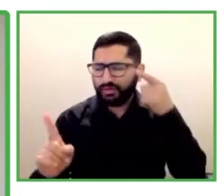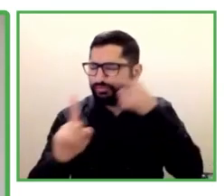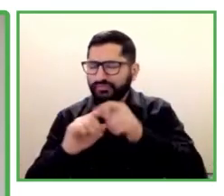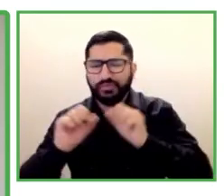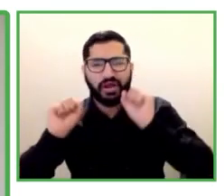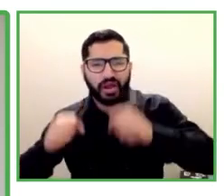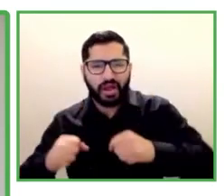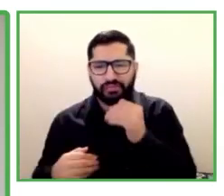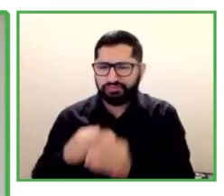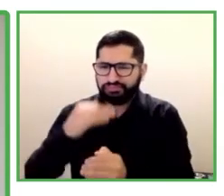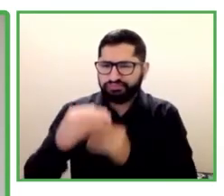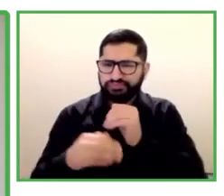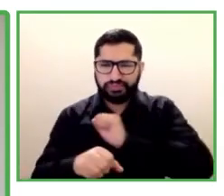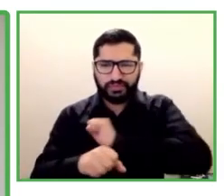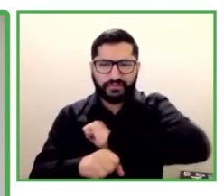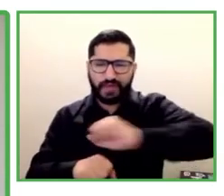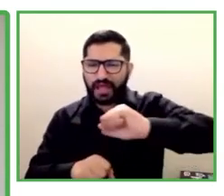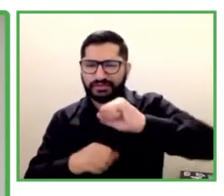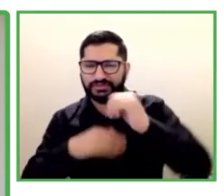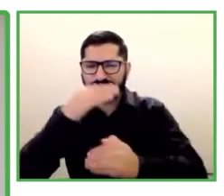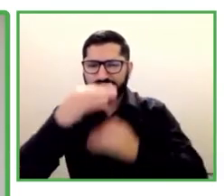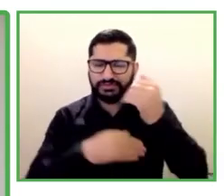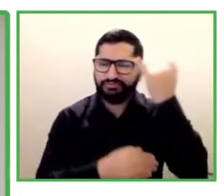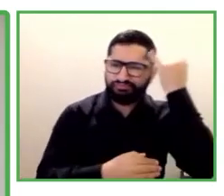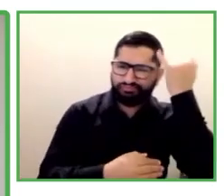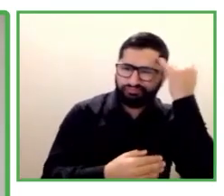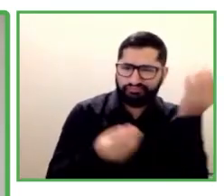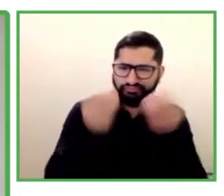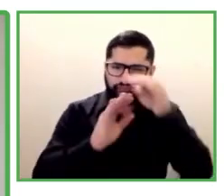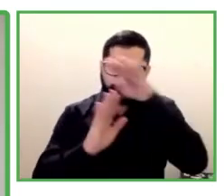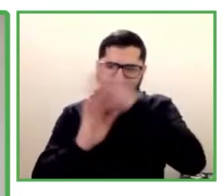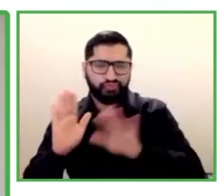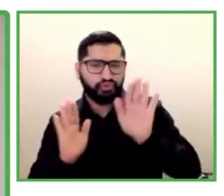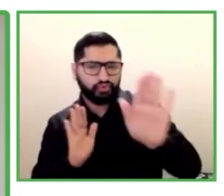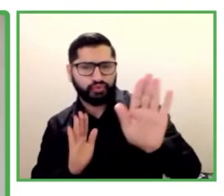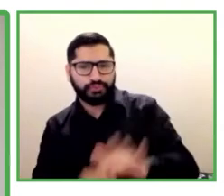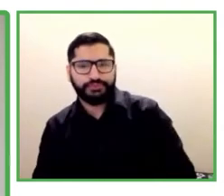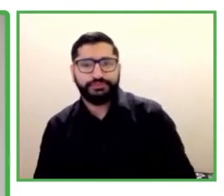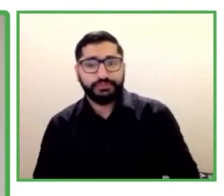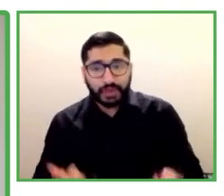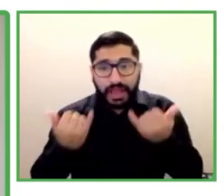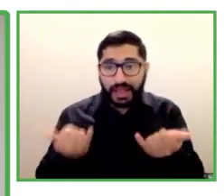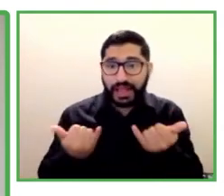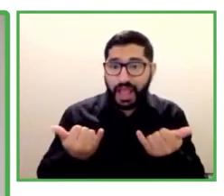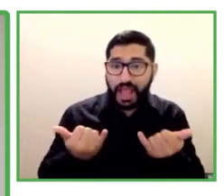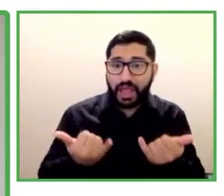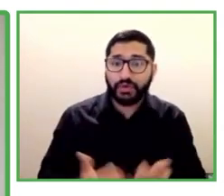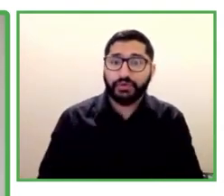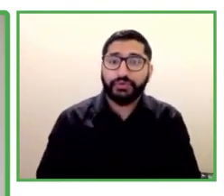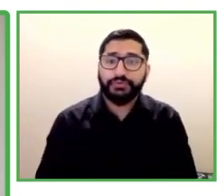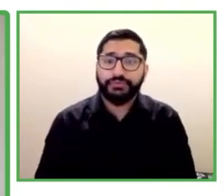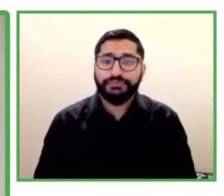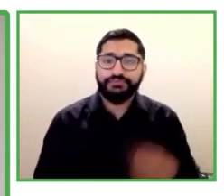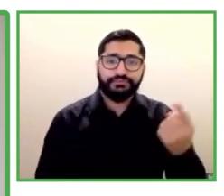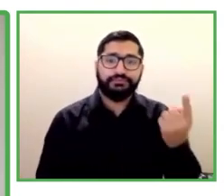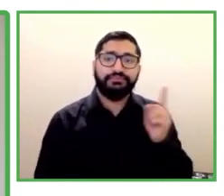tuya. Ahora vamos a escuchar de cuatro soluciones,